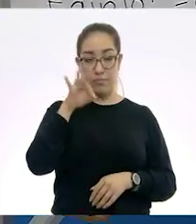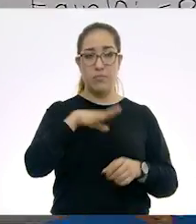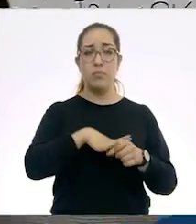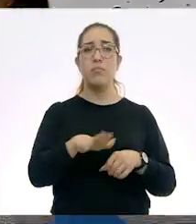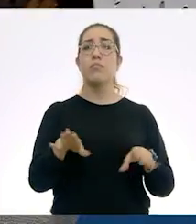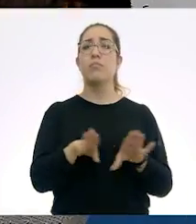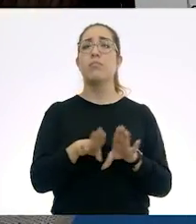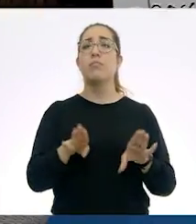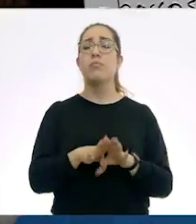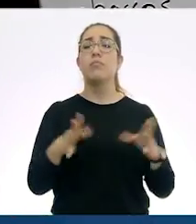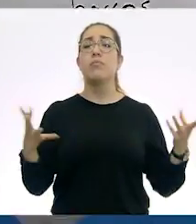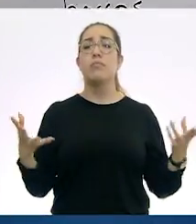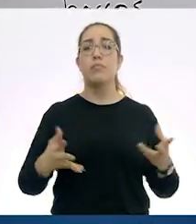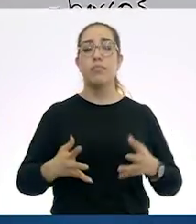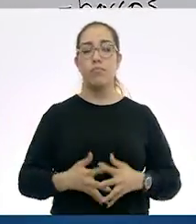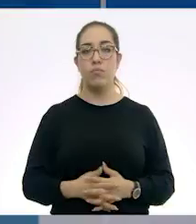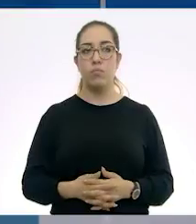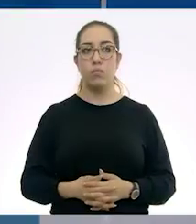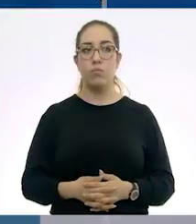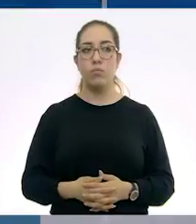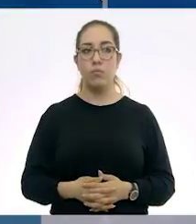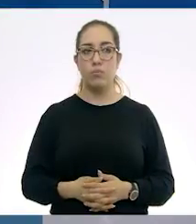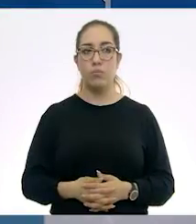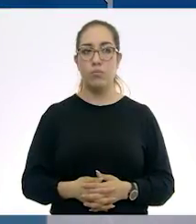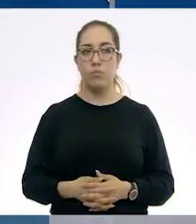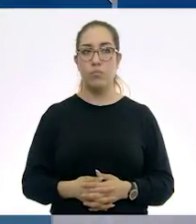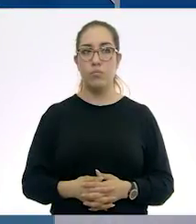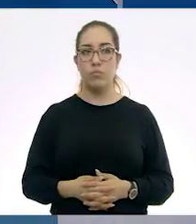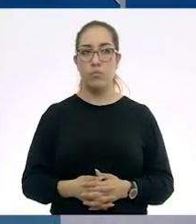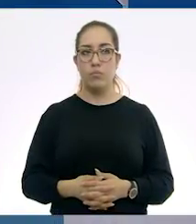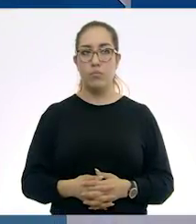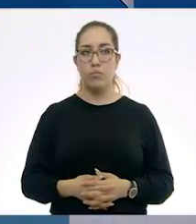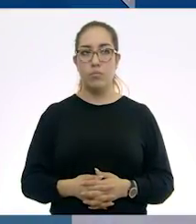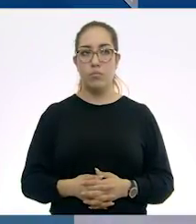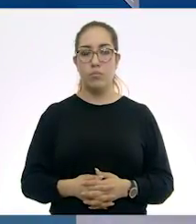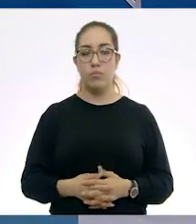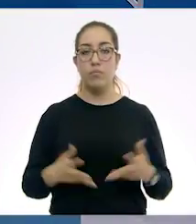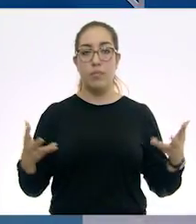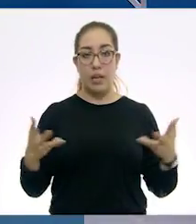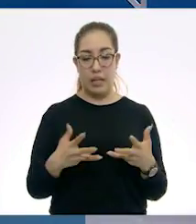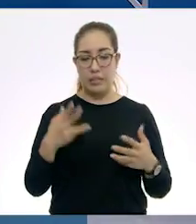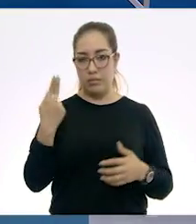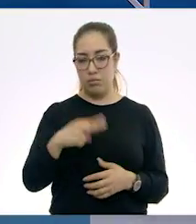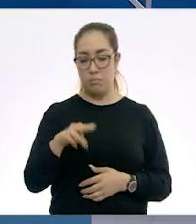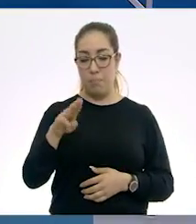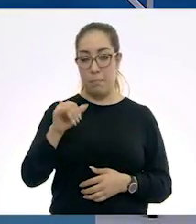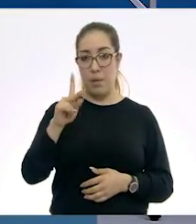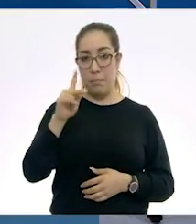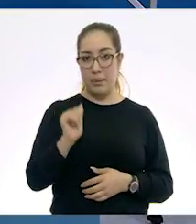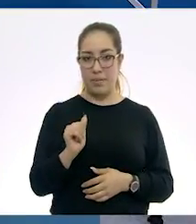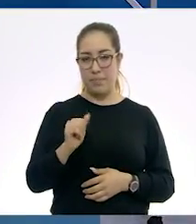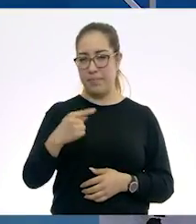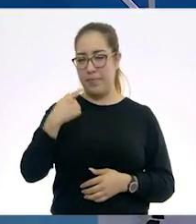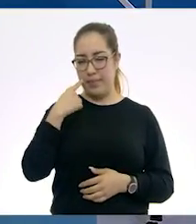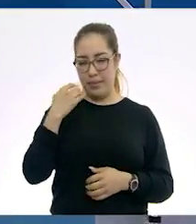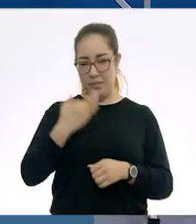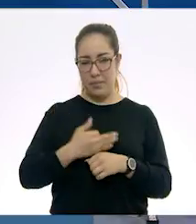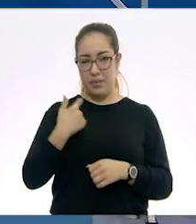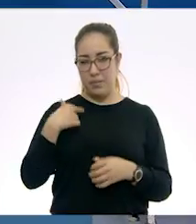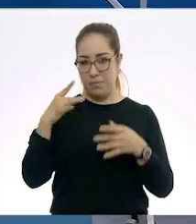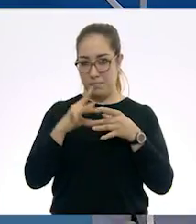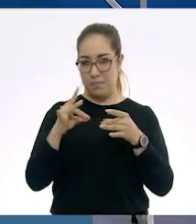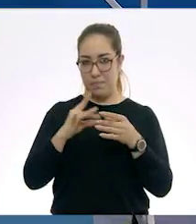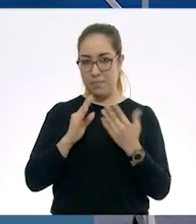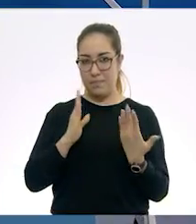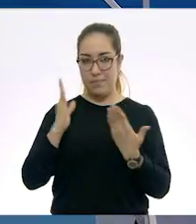haciendo un mapa. Y en este momento les voy a enseñar.